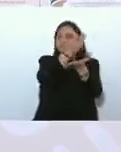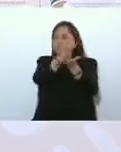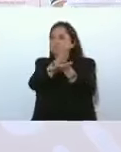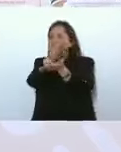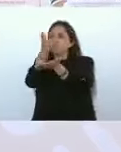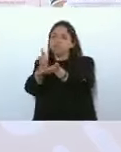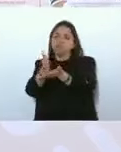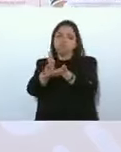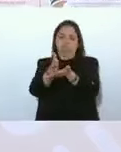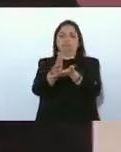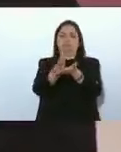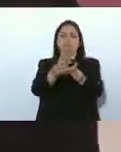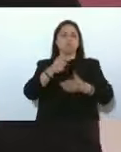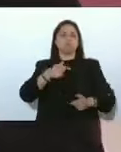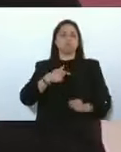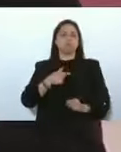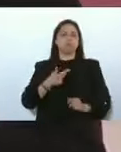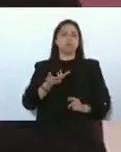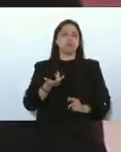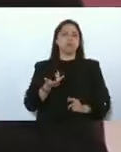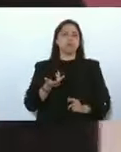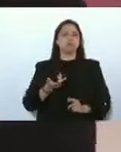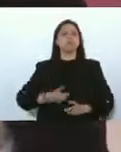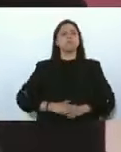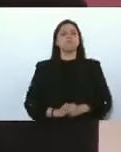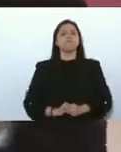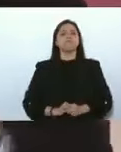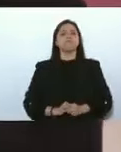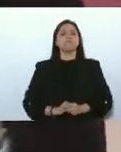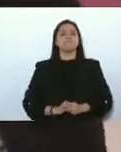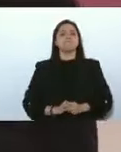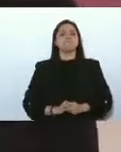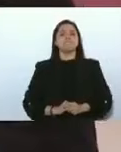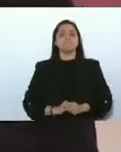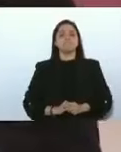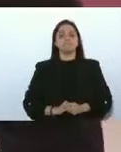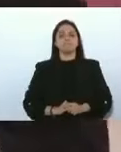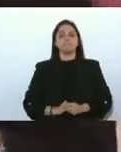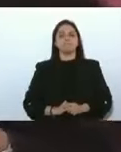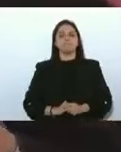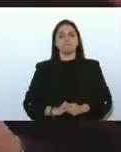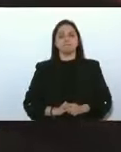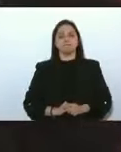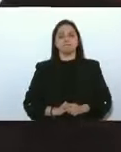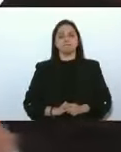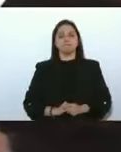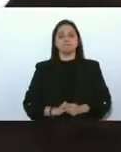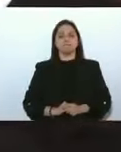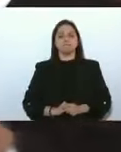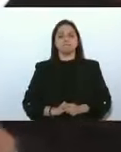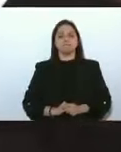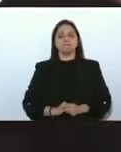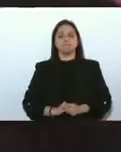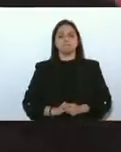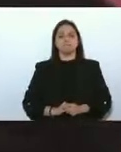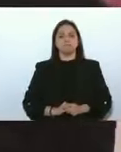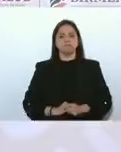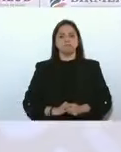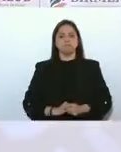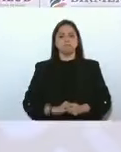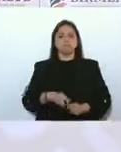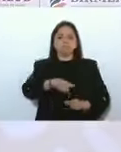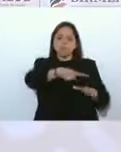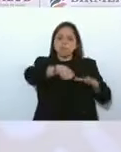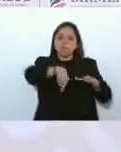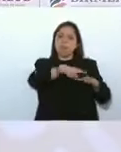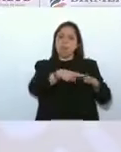porque muy pocos, la mayor parte gente